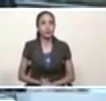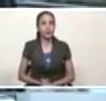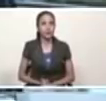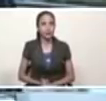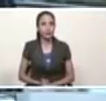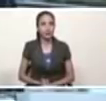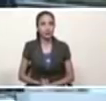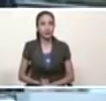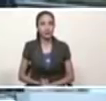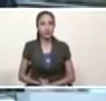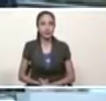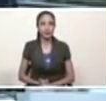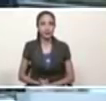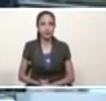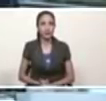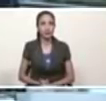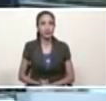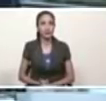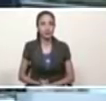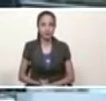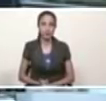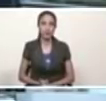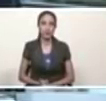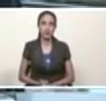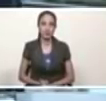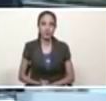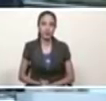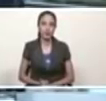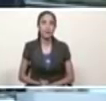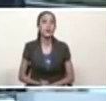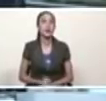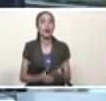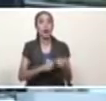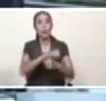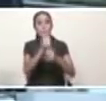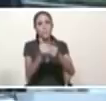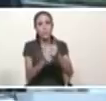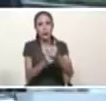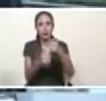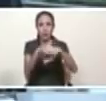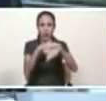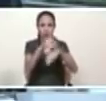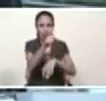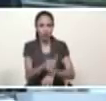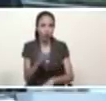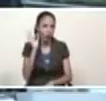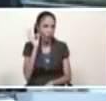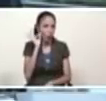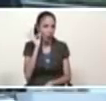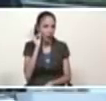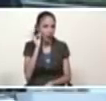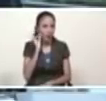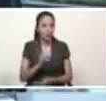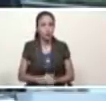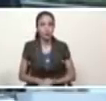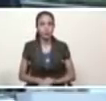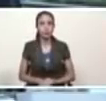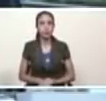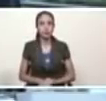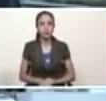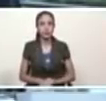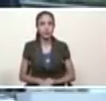Corralviejo vía barrancas a la viceministra de producción vegetal Tibisay León